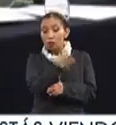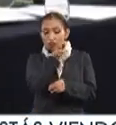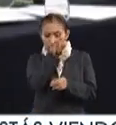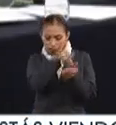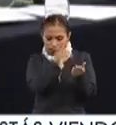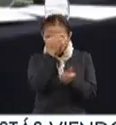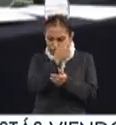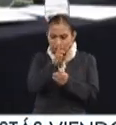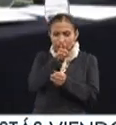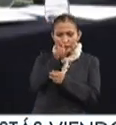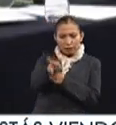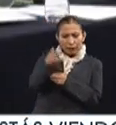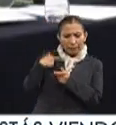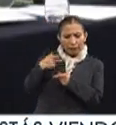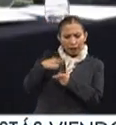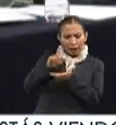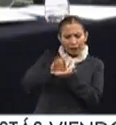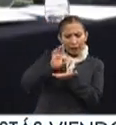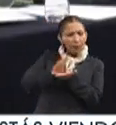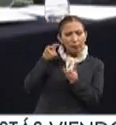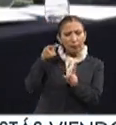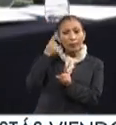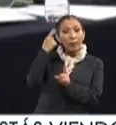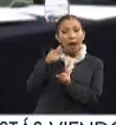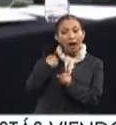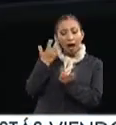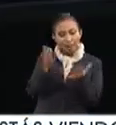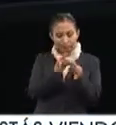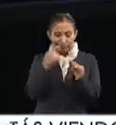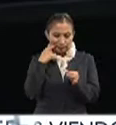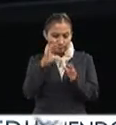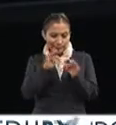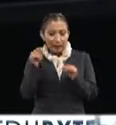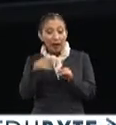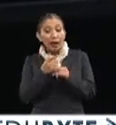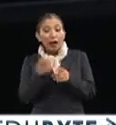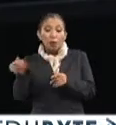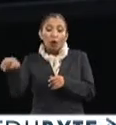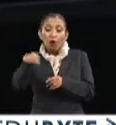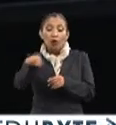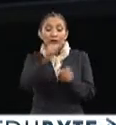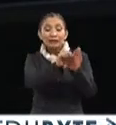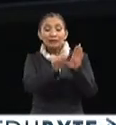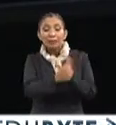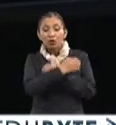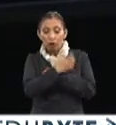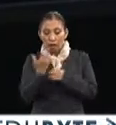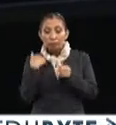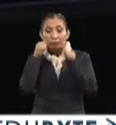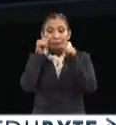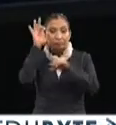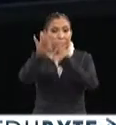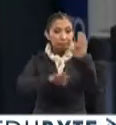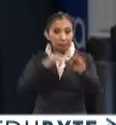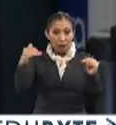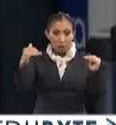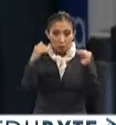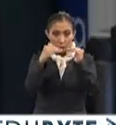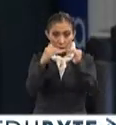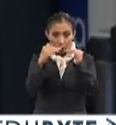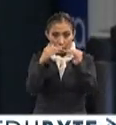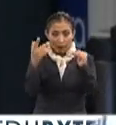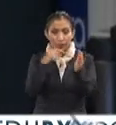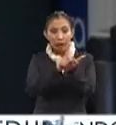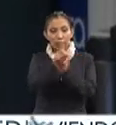resultados de las personas con discapacidad tienen como finalidad rendir cuentas del grado en que los sistemas educativos atienden de manera equitativa